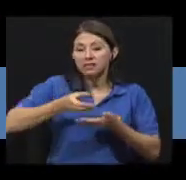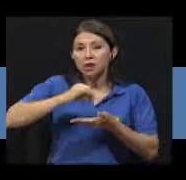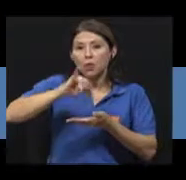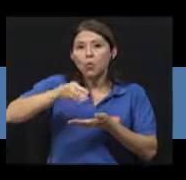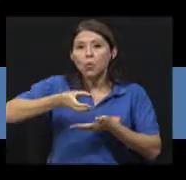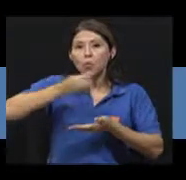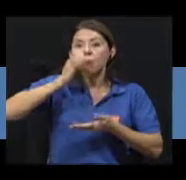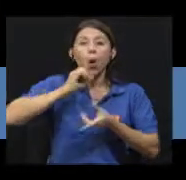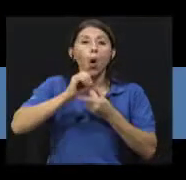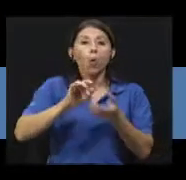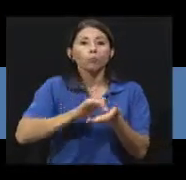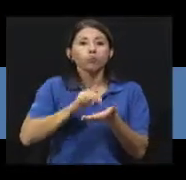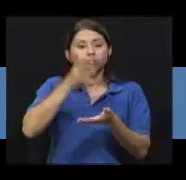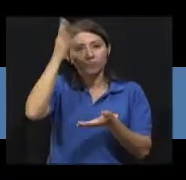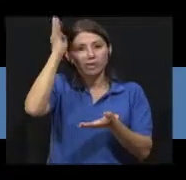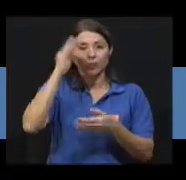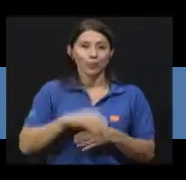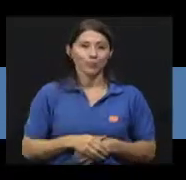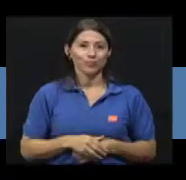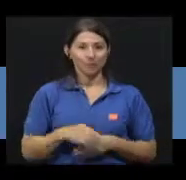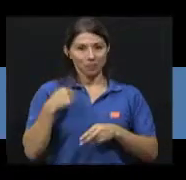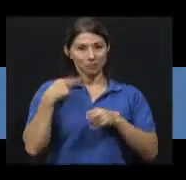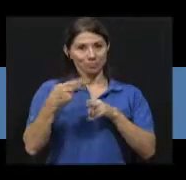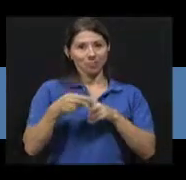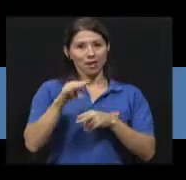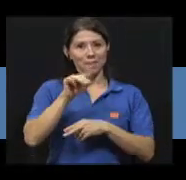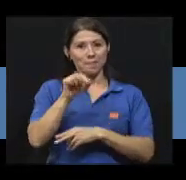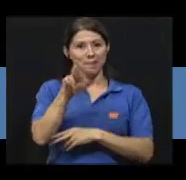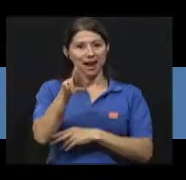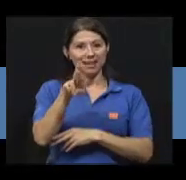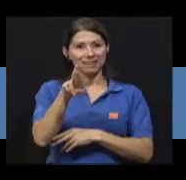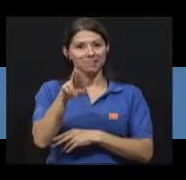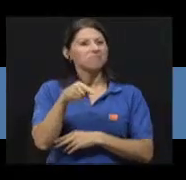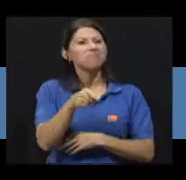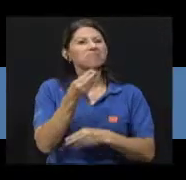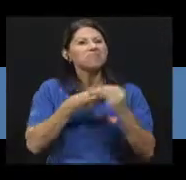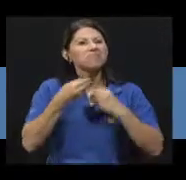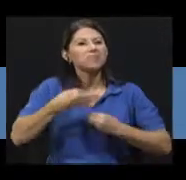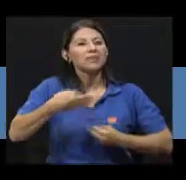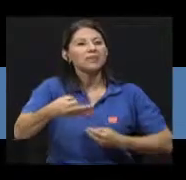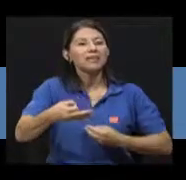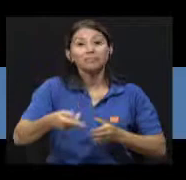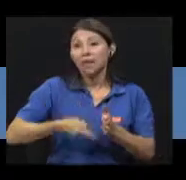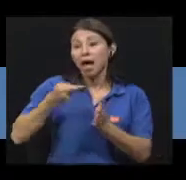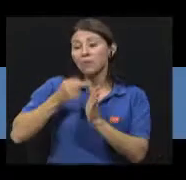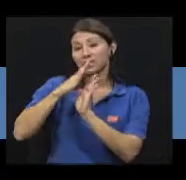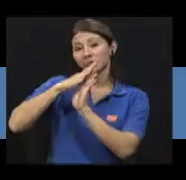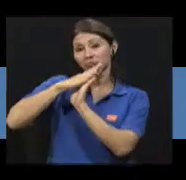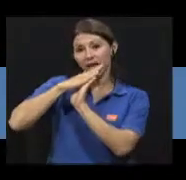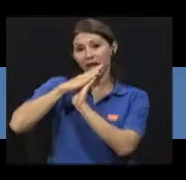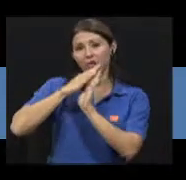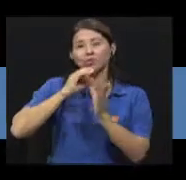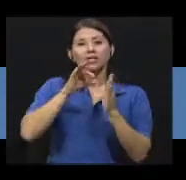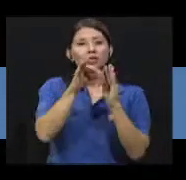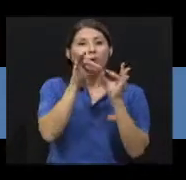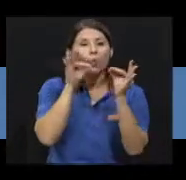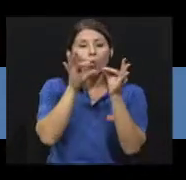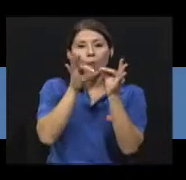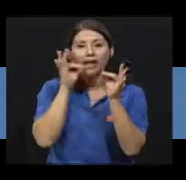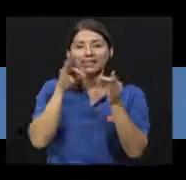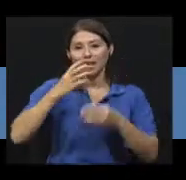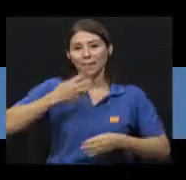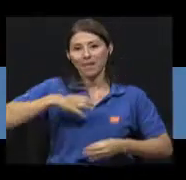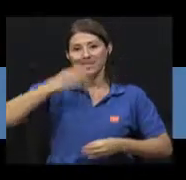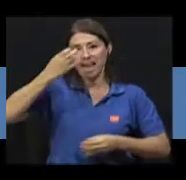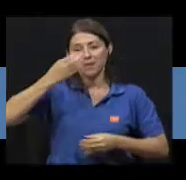o pinto. Mar. Mar, ¿qué trae todos los días para merendar? A veces sándwiches, uvas y manzana